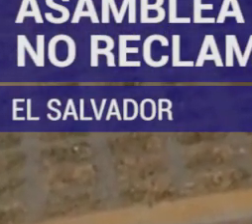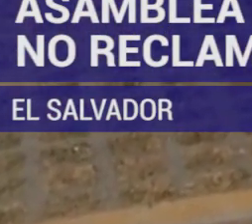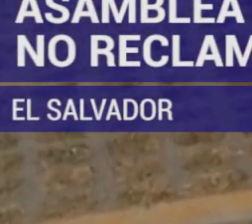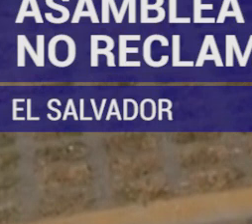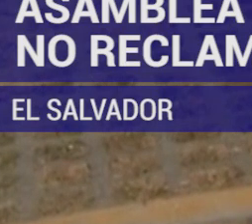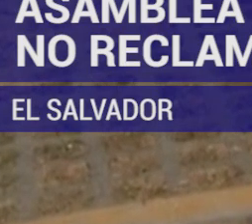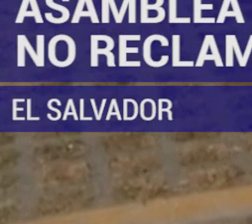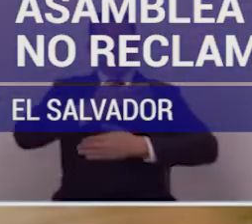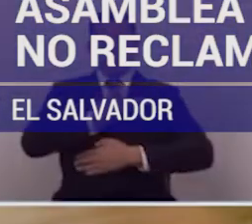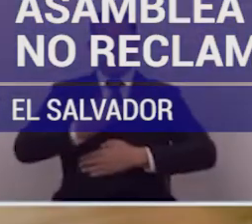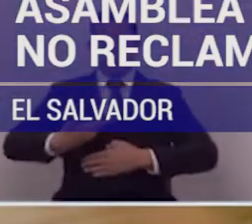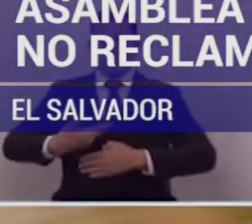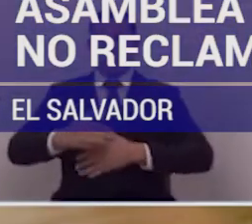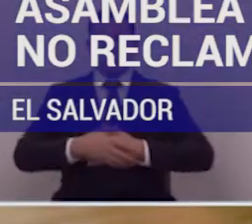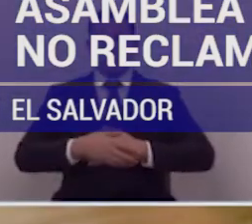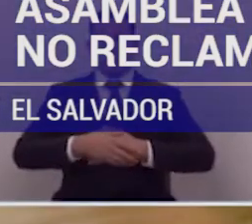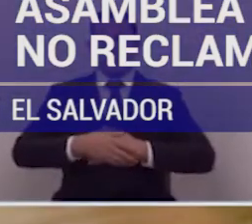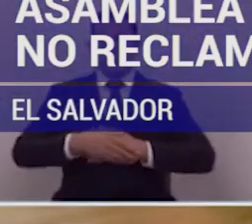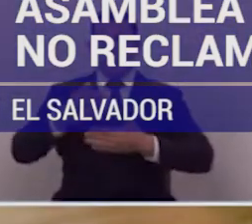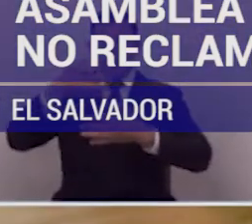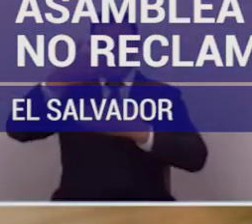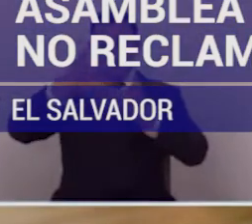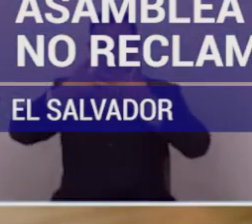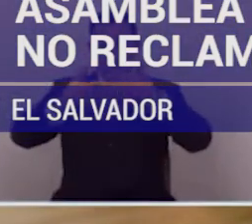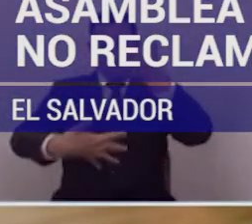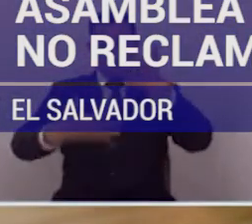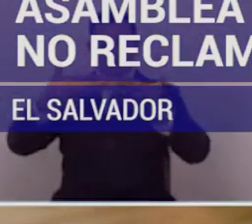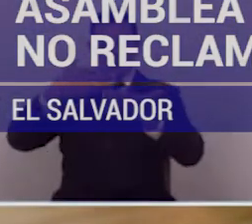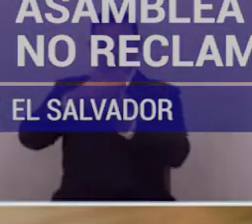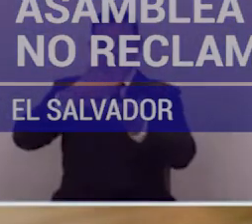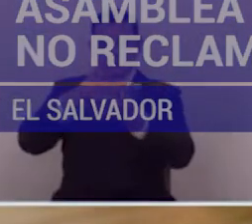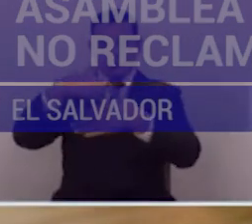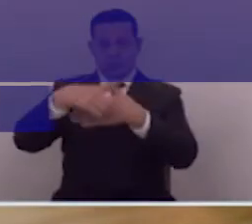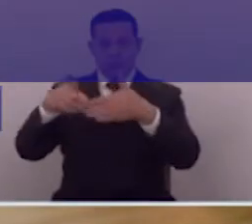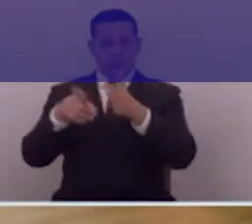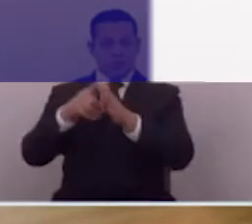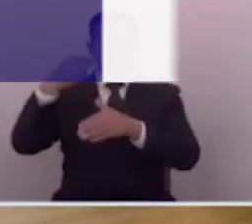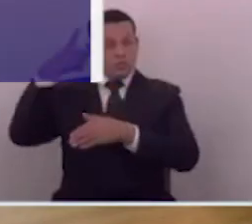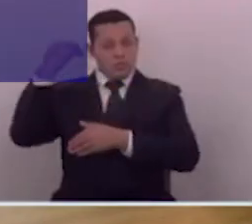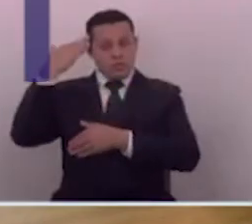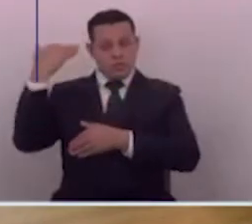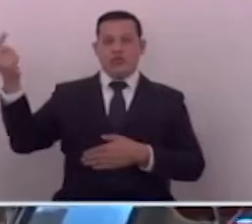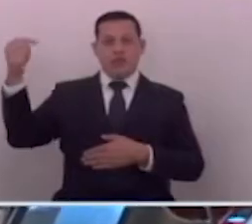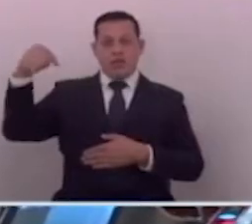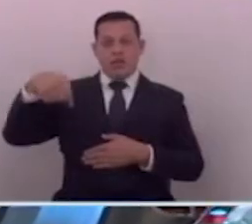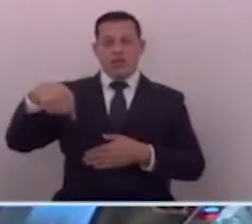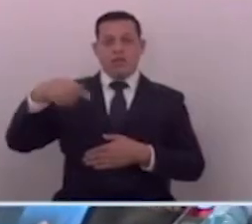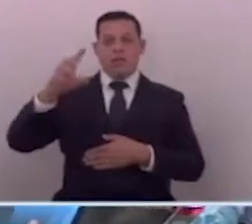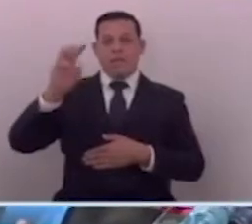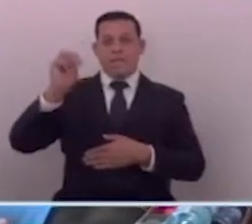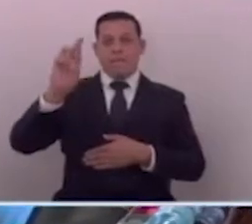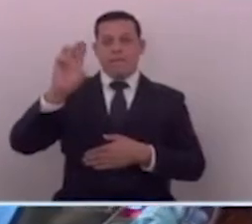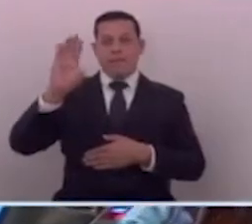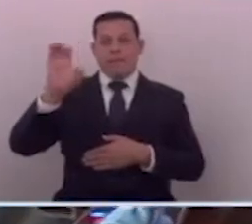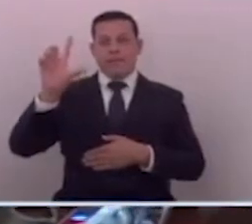secuestrados o decomisados, también se busca limpiar ciertos espacios públicos, los cuales están siendo ocupados como bodegas de